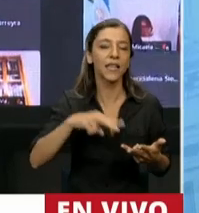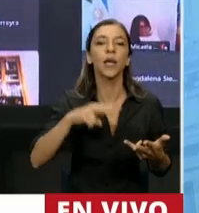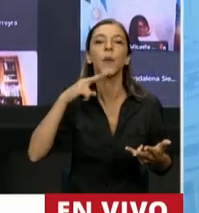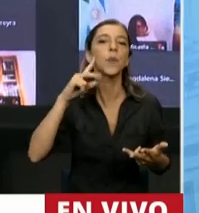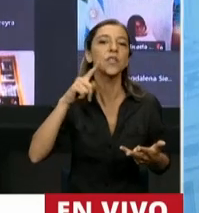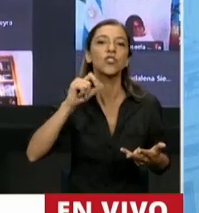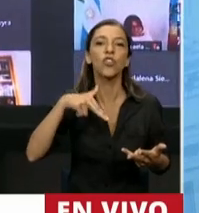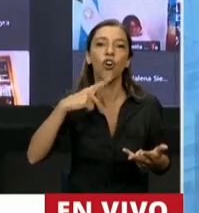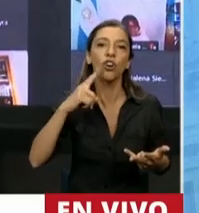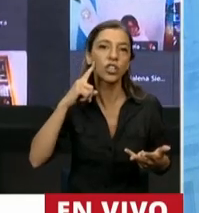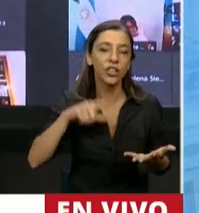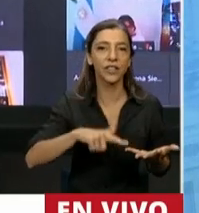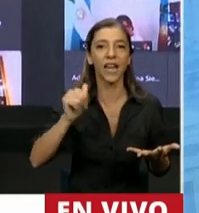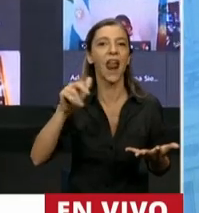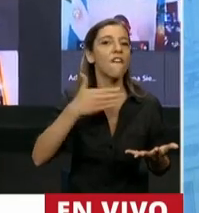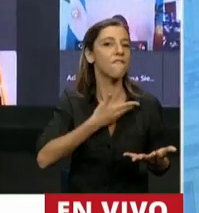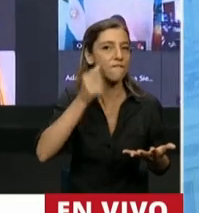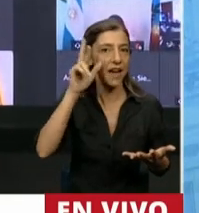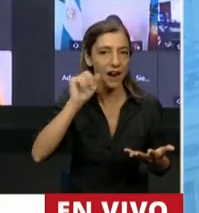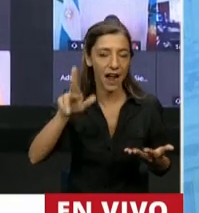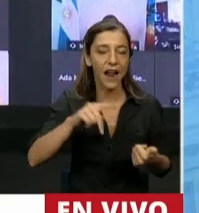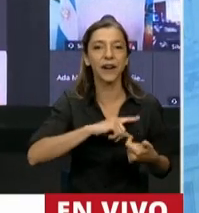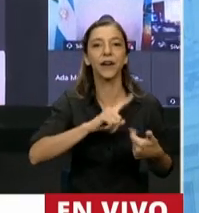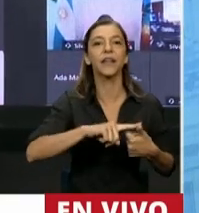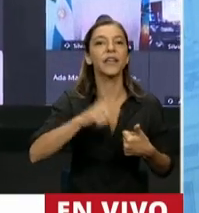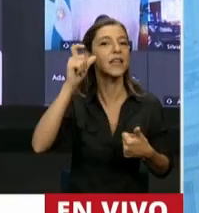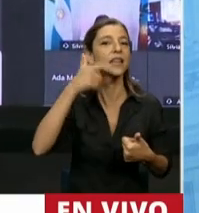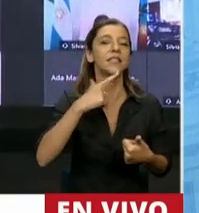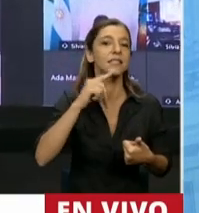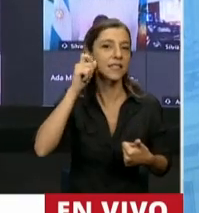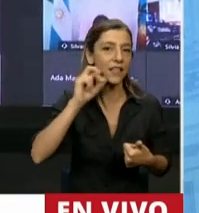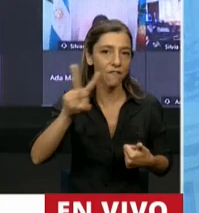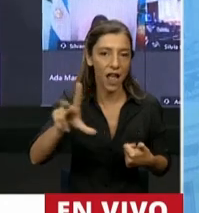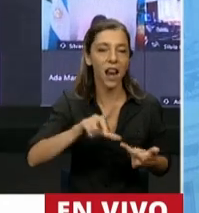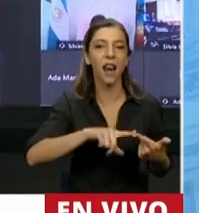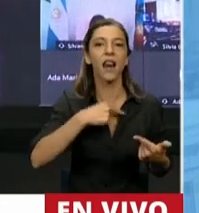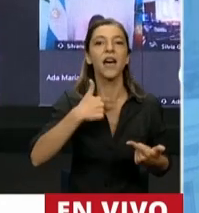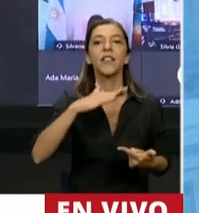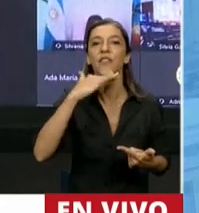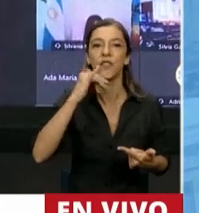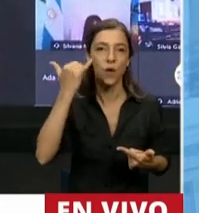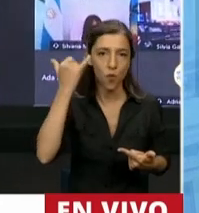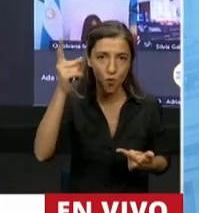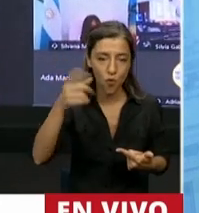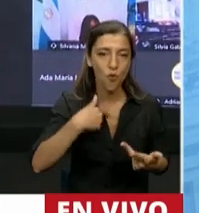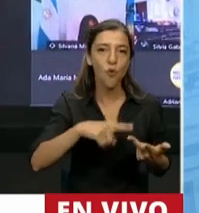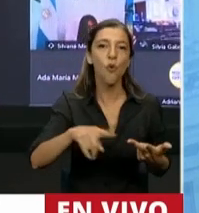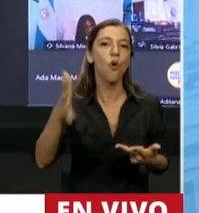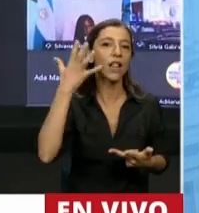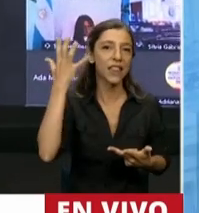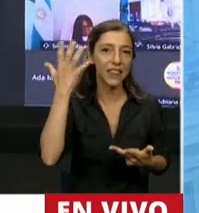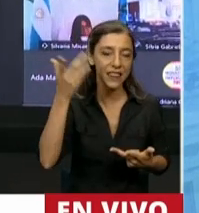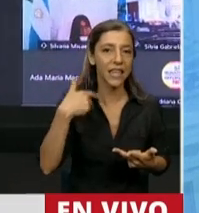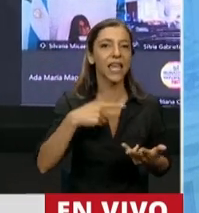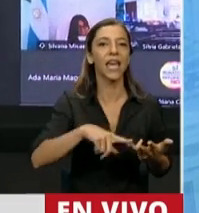Ramón Núñez de José C. Paz, Delia de Esquivel de Bransen, Normando Flores de San Pedro Jujuy, Mauricio Lestani de Tigre, María